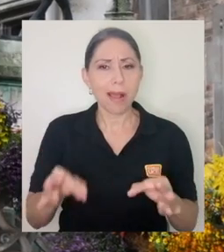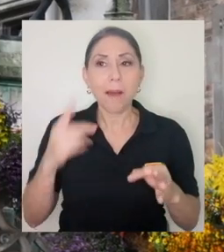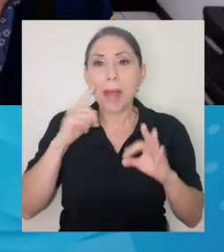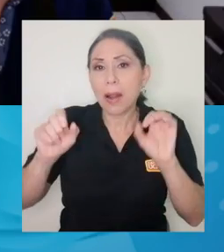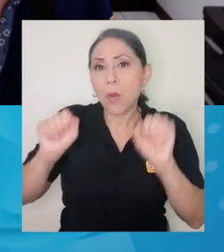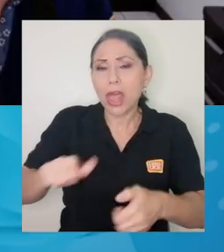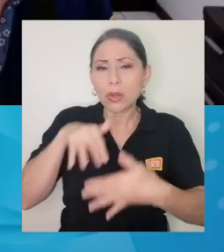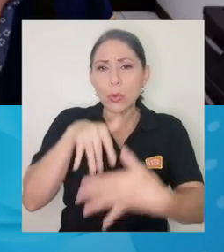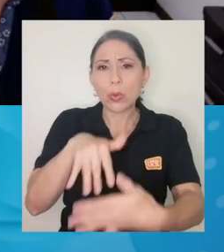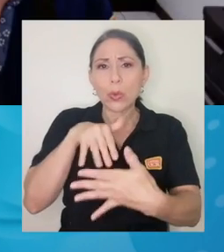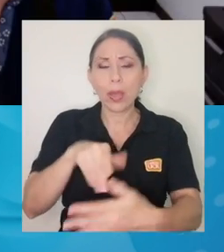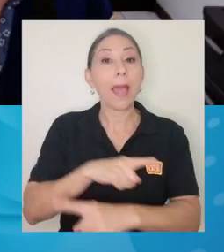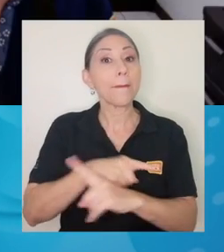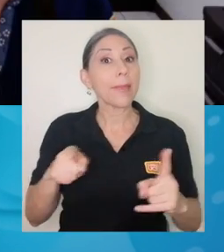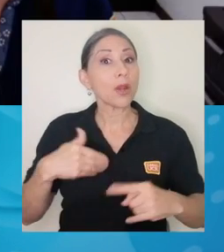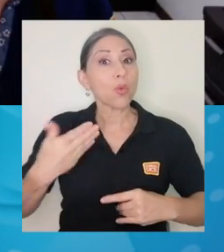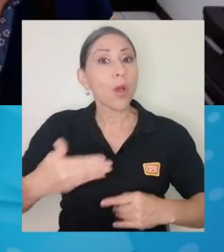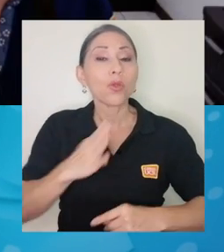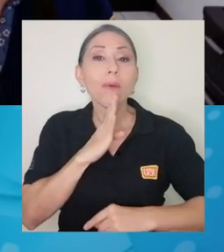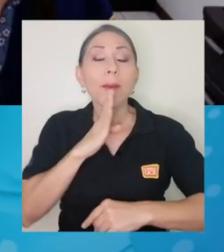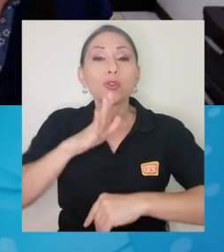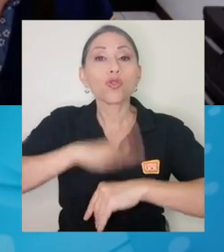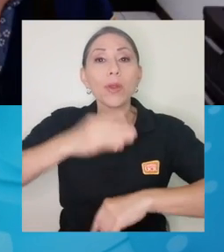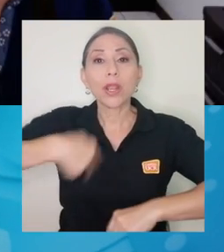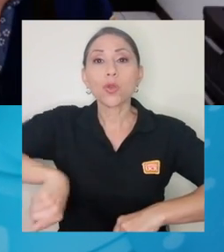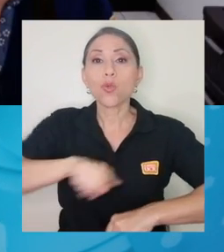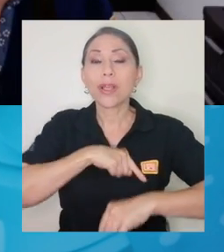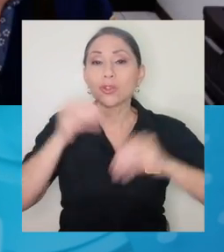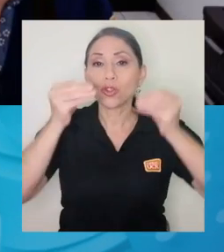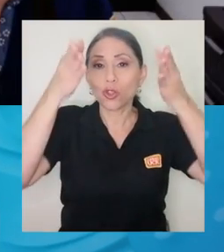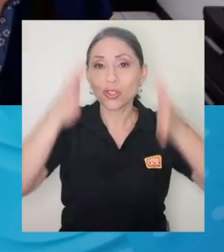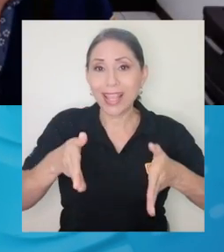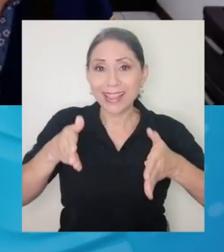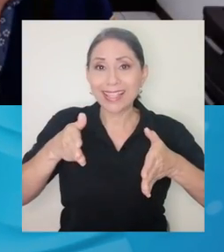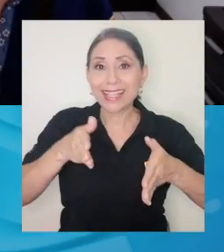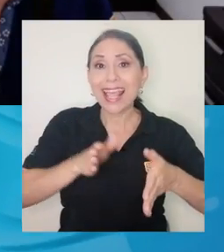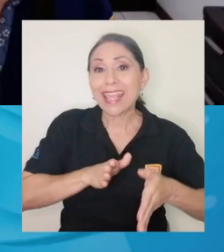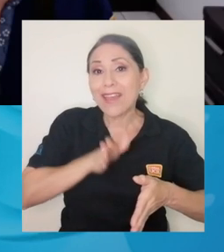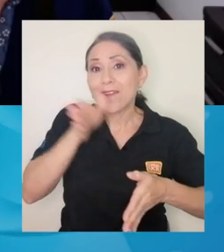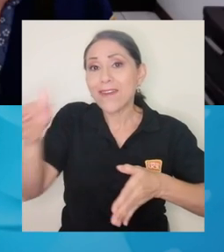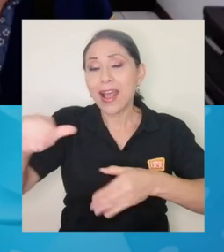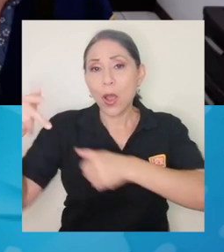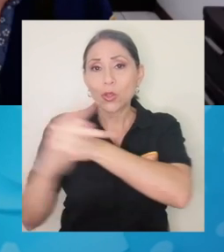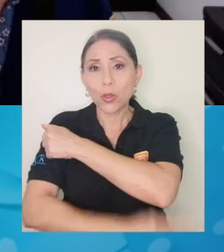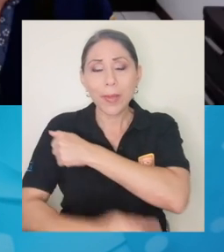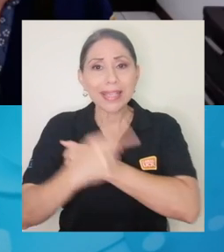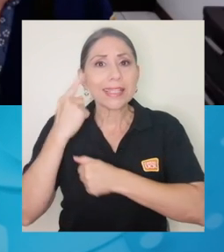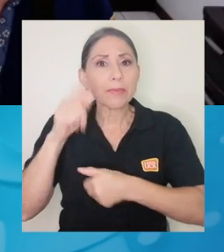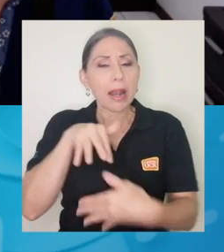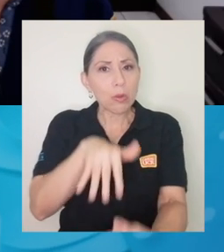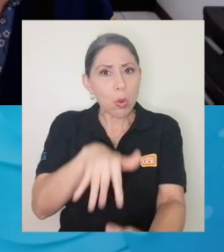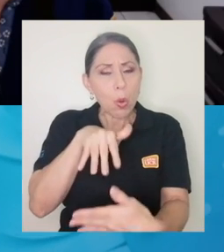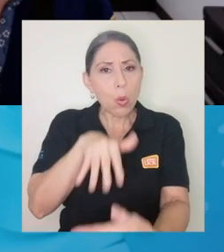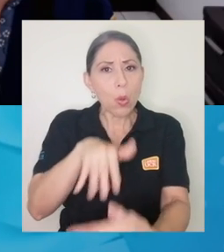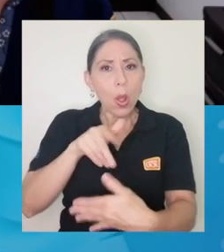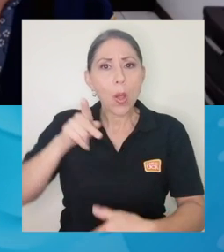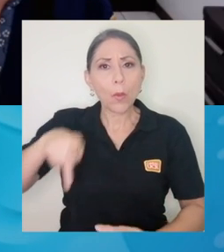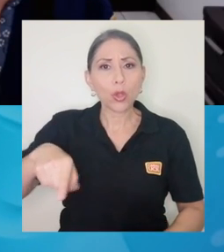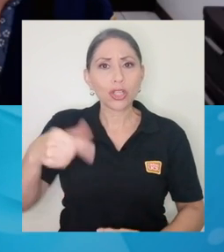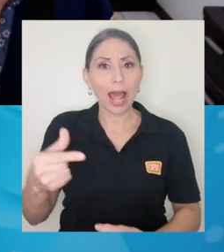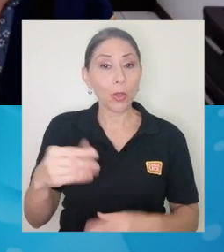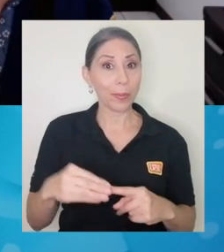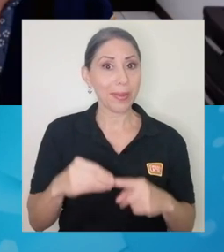hablamos de la movilidad académica, es decir, de nuestros docentes que se van a formar en el exterior, que van a hacer sus posgrados, principalmente